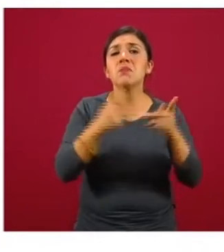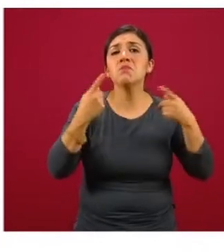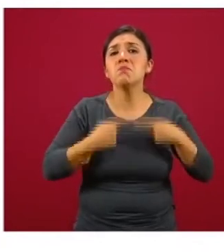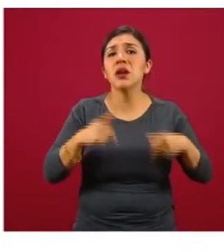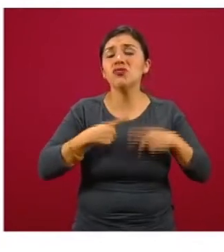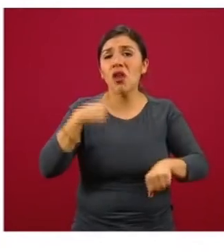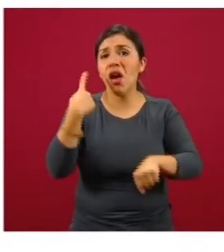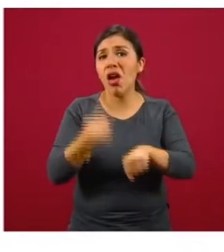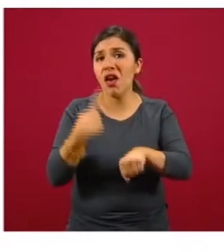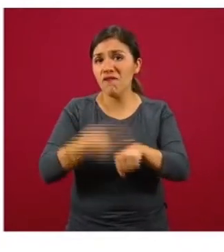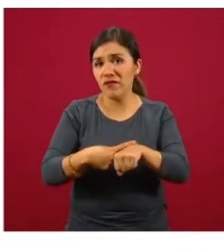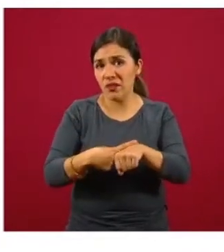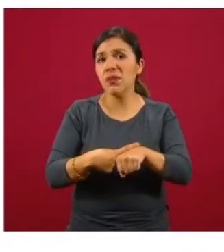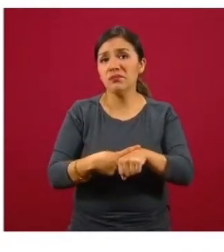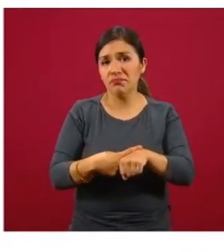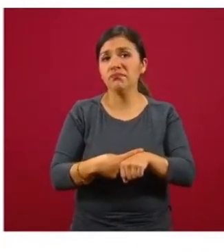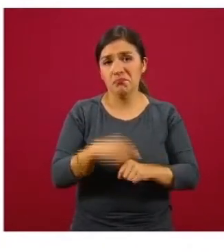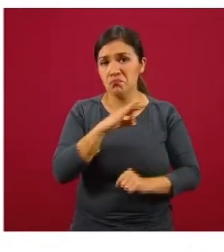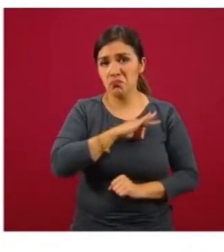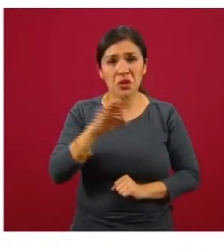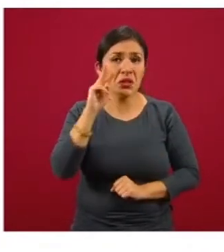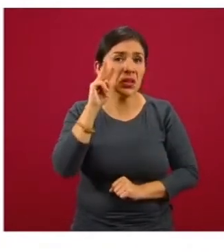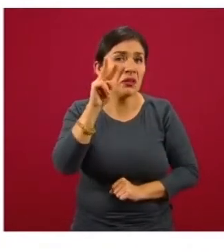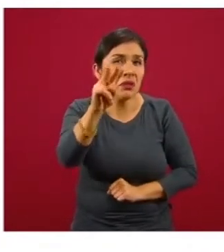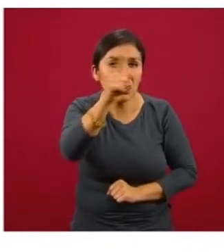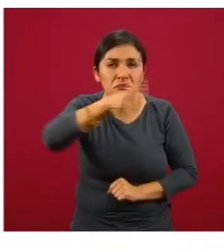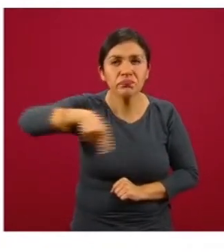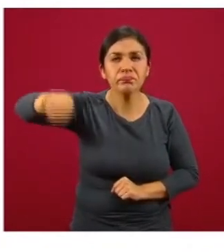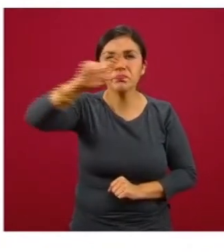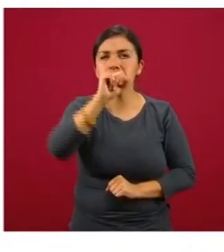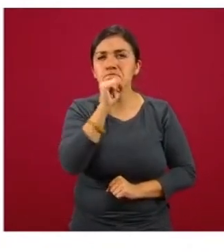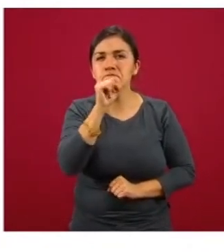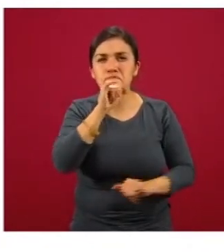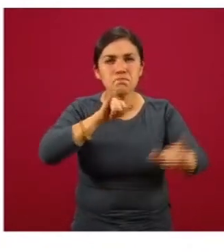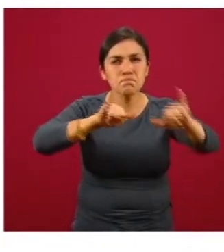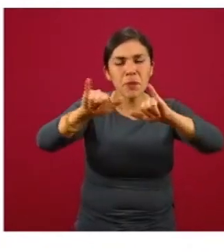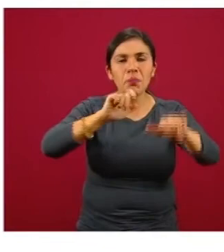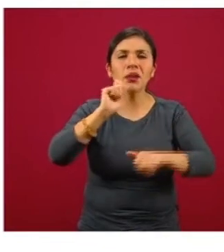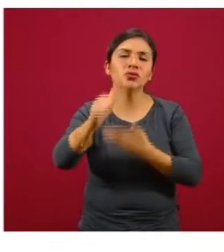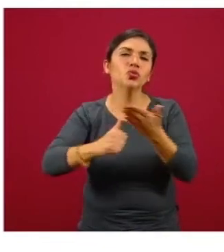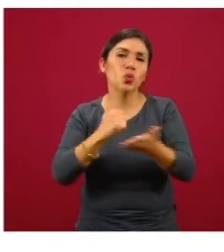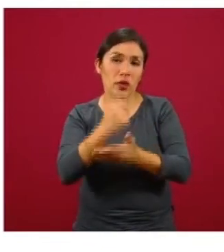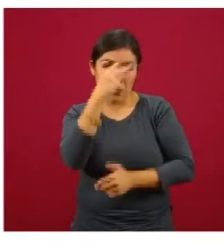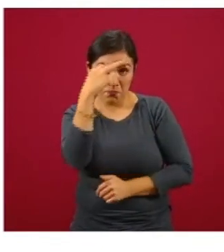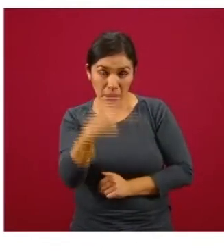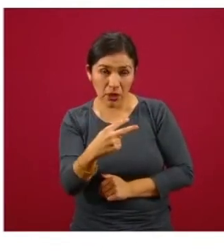acumulados y que los podemos ver claramente en el mapa, que son la Ciudad de México y el Estado de México.